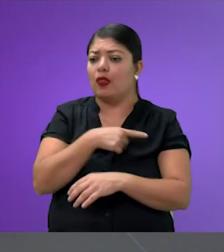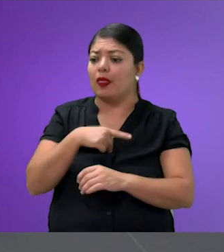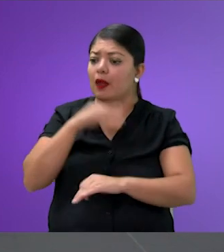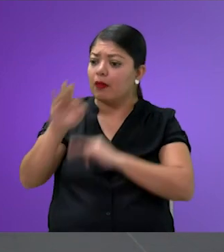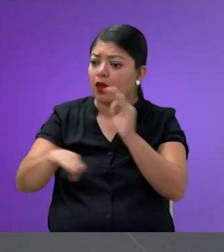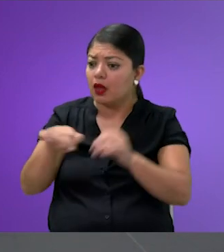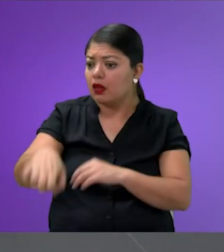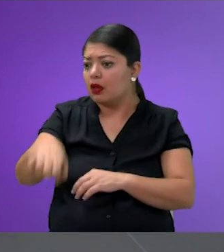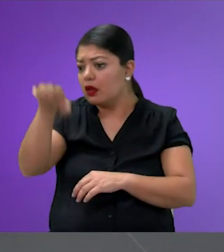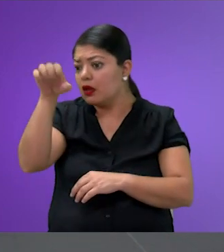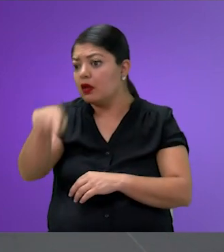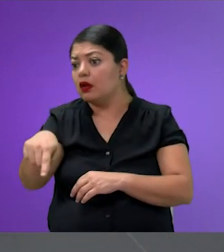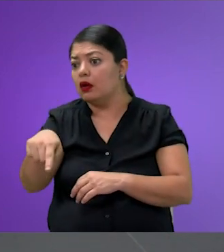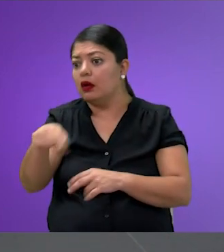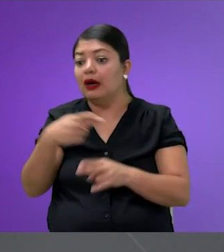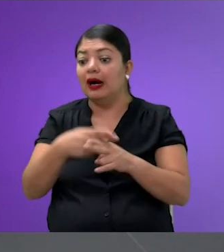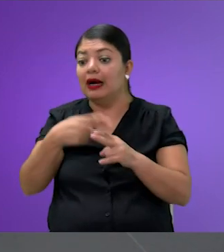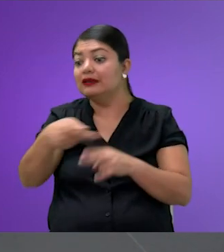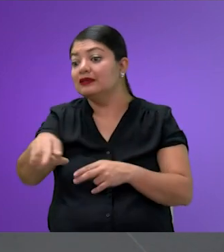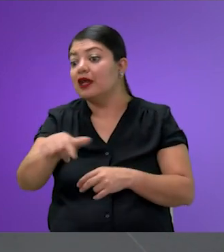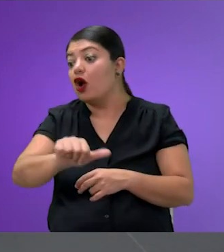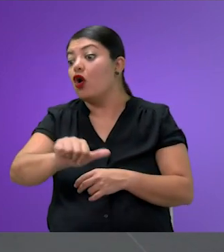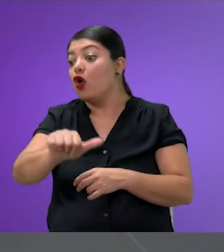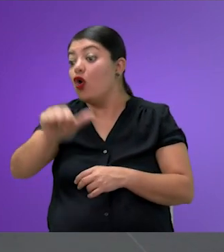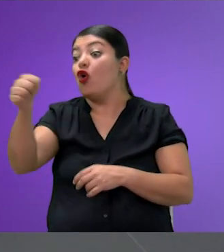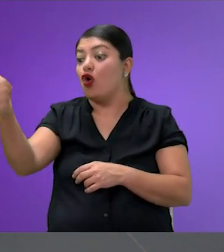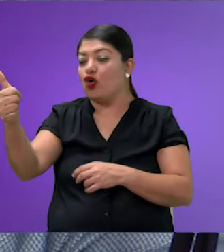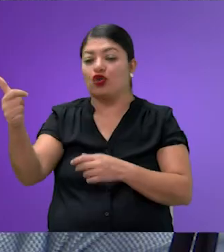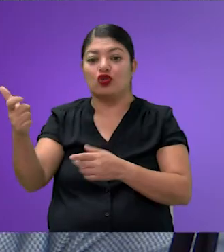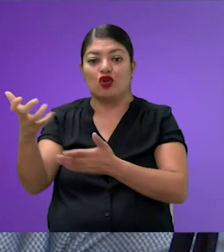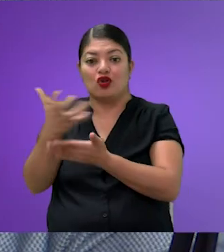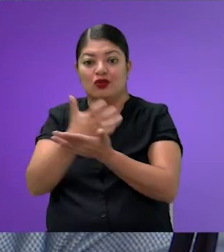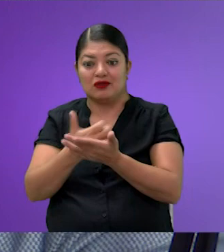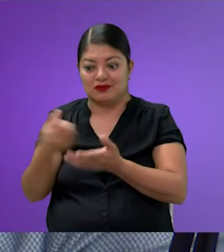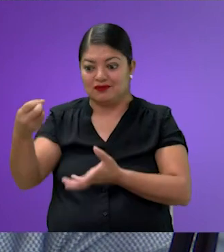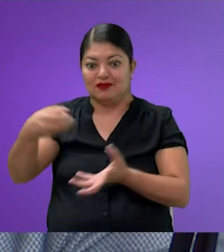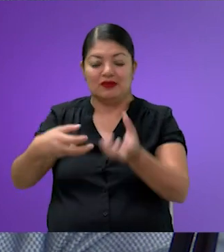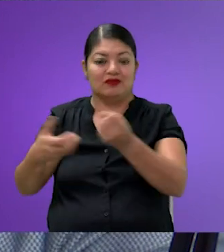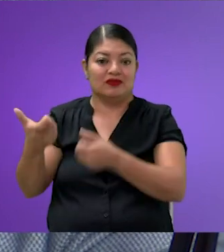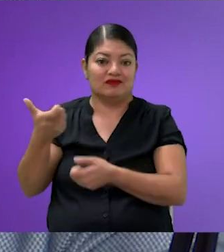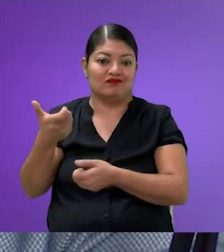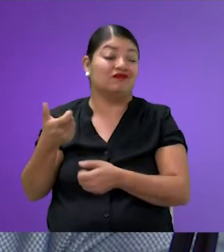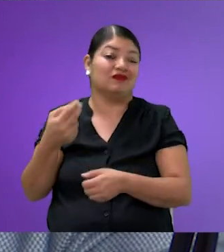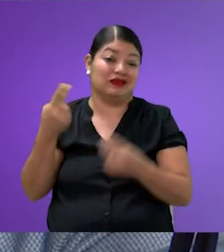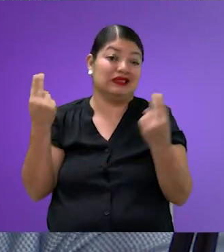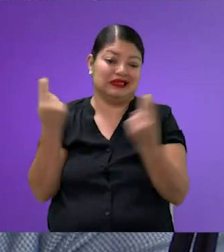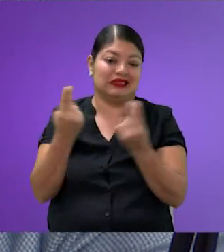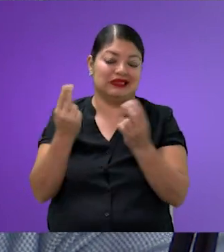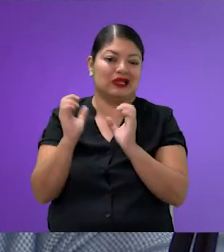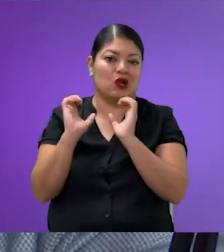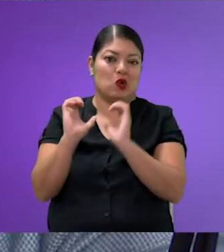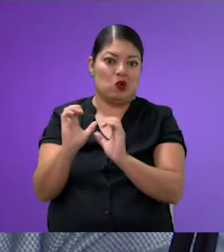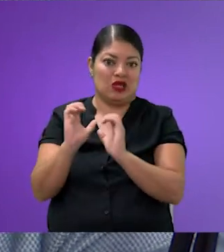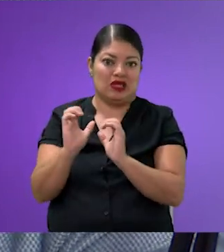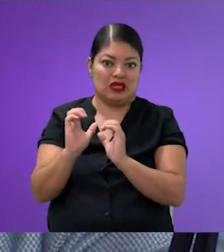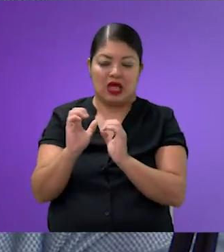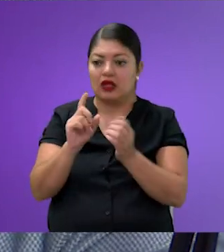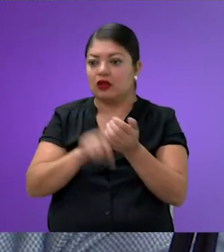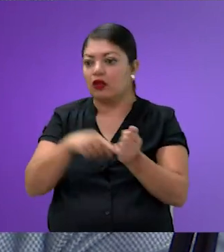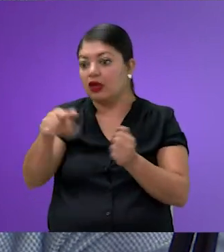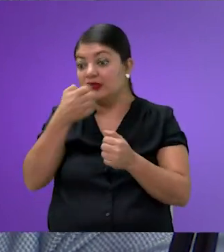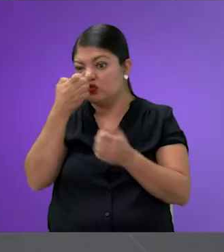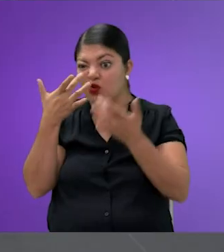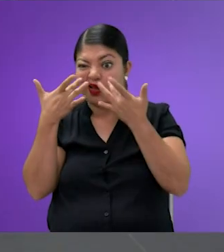el adulto intermedio sale a ganar el dinero, ¿no? Entonces, ¿qué pasaría? Pues, hay que tener ese cuidado de que ni unos pierdan la escuela,